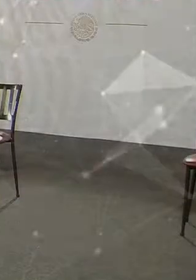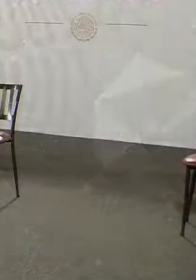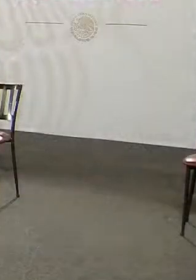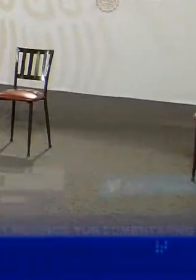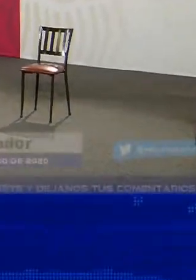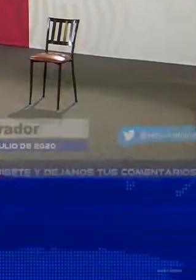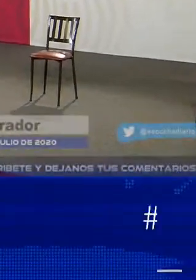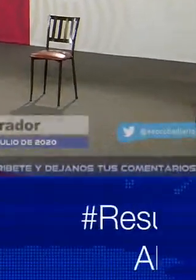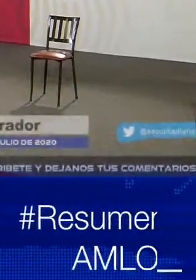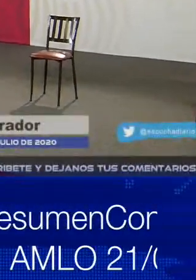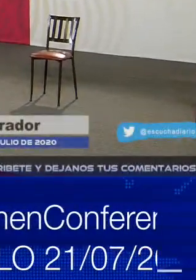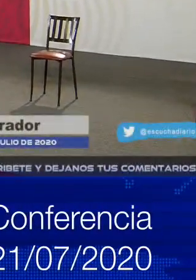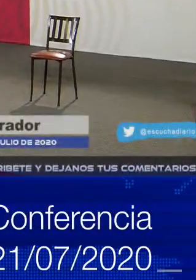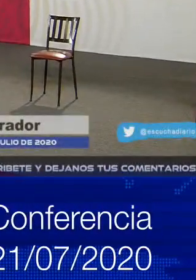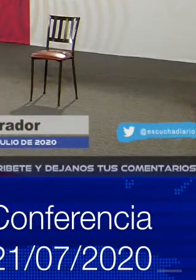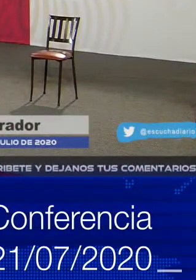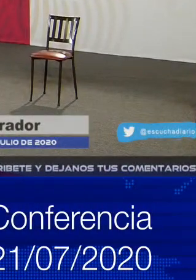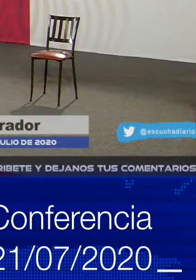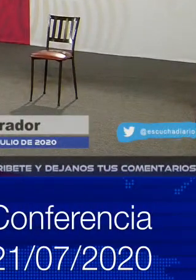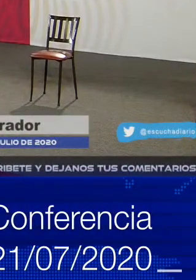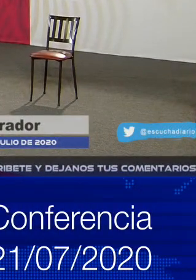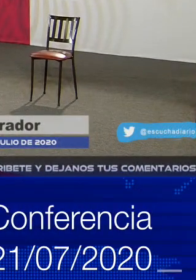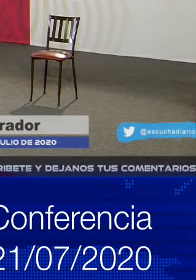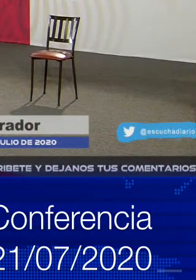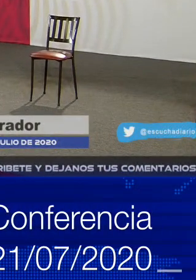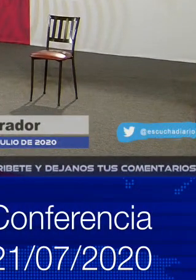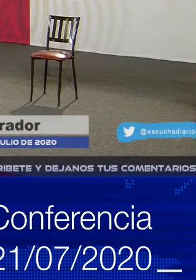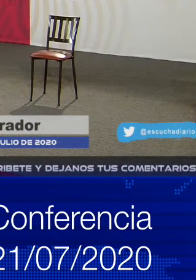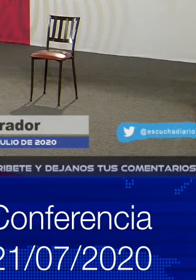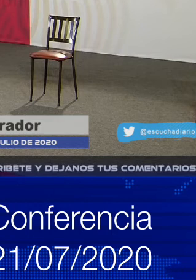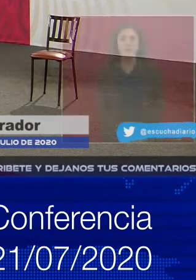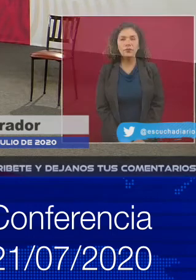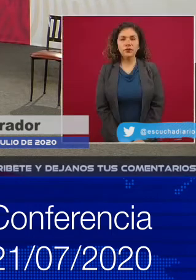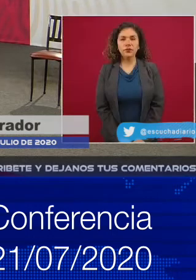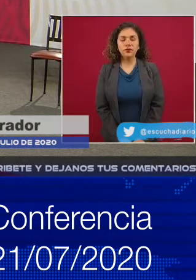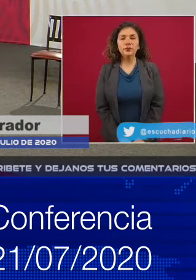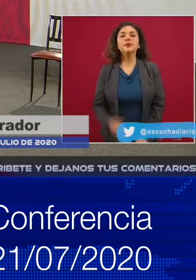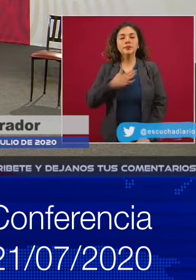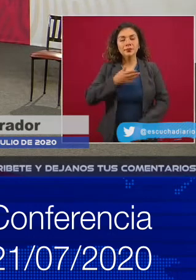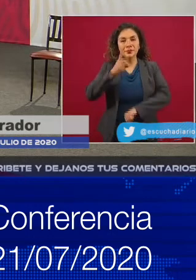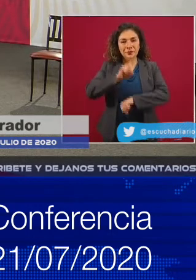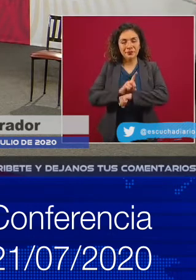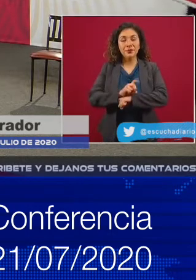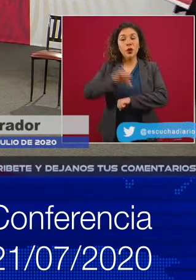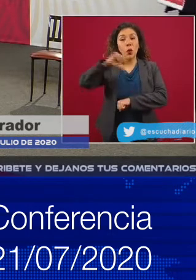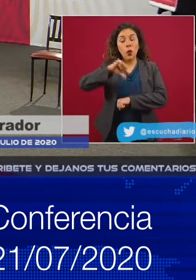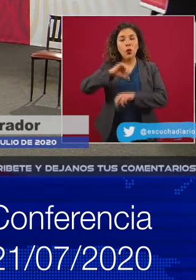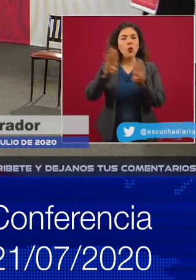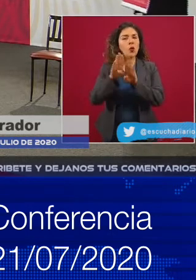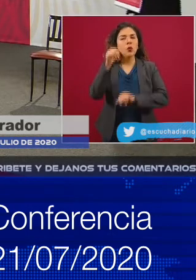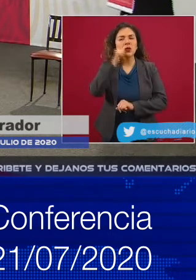Vamos a tratar el día de hoy como todos los martes